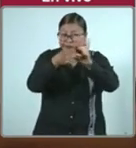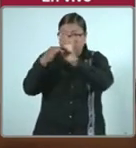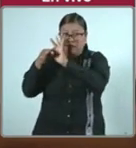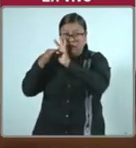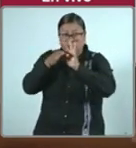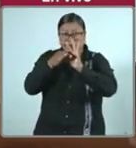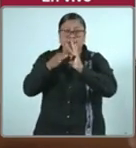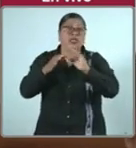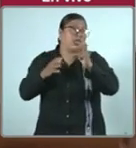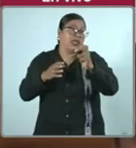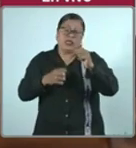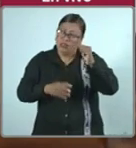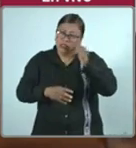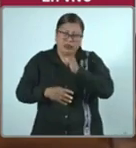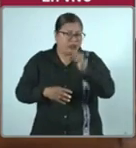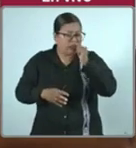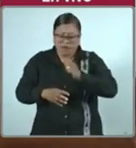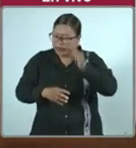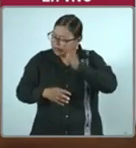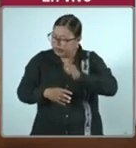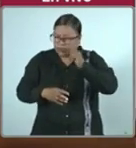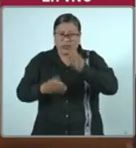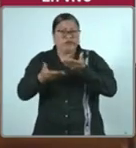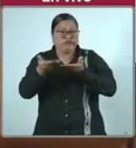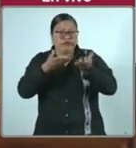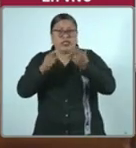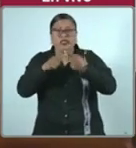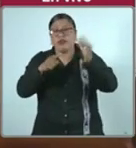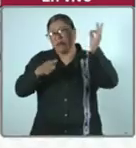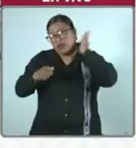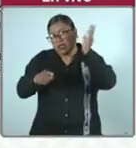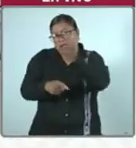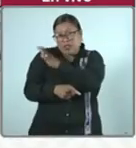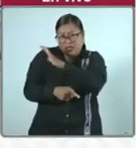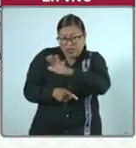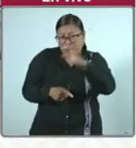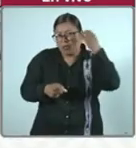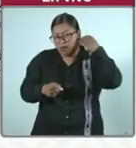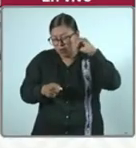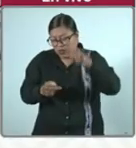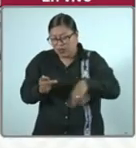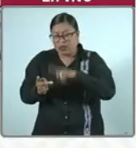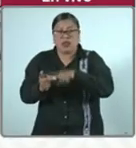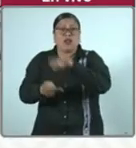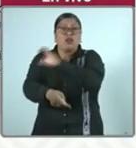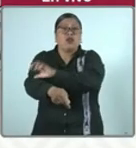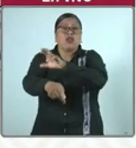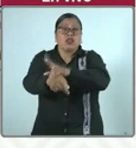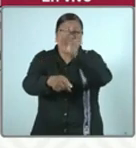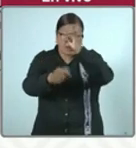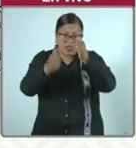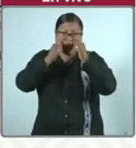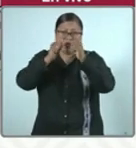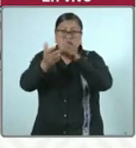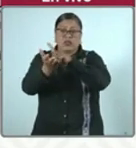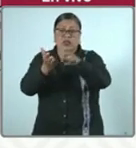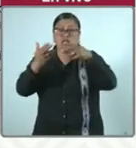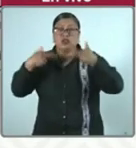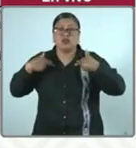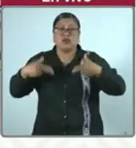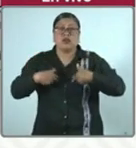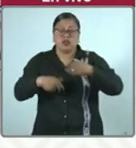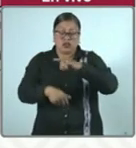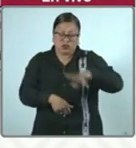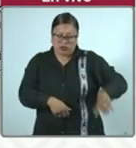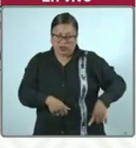estamos de manera permanente coordinadas con la Fiscalía General del Estado de Oaxaca, la Coordinación para la Atención de los Derechos Humanos del Gobierno